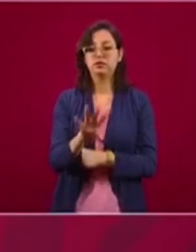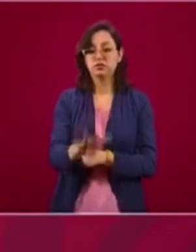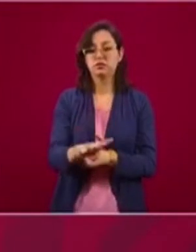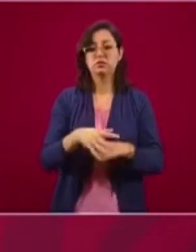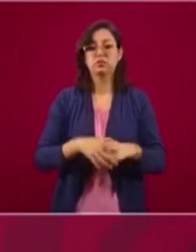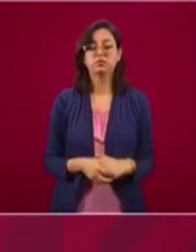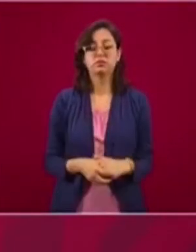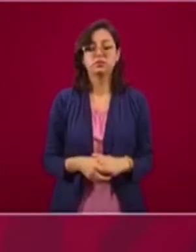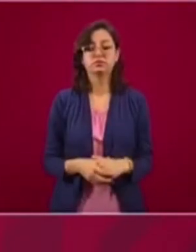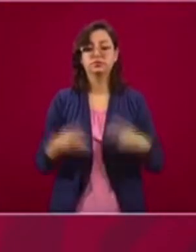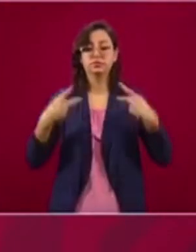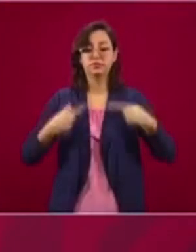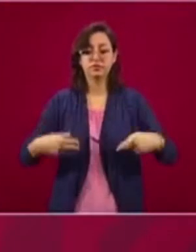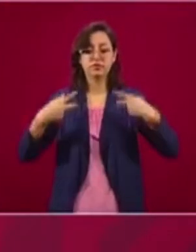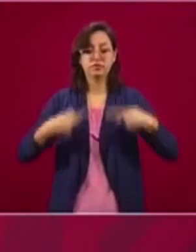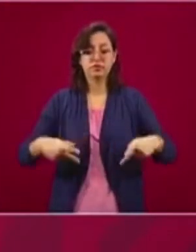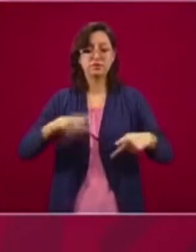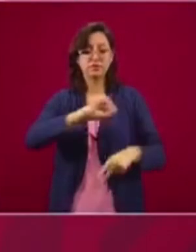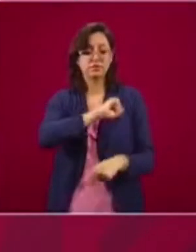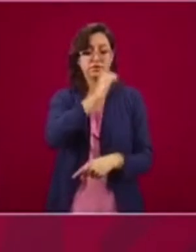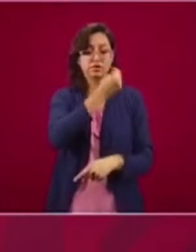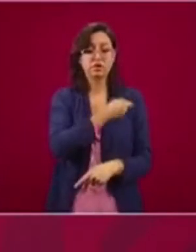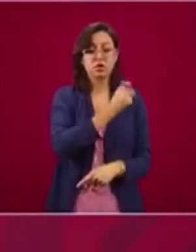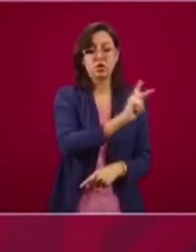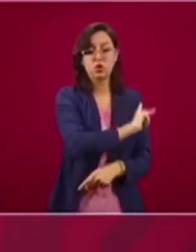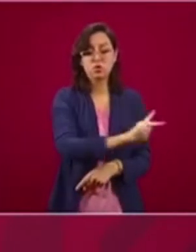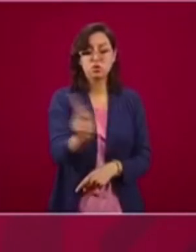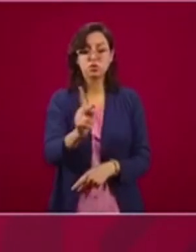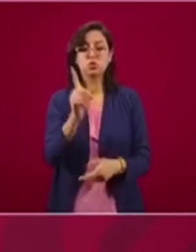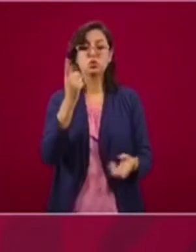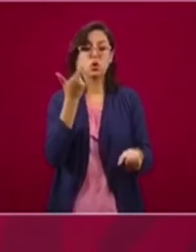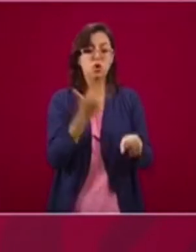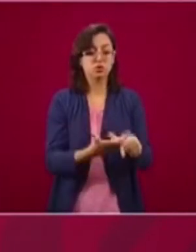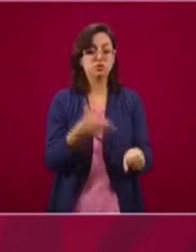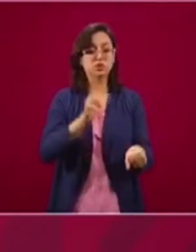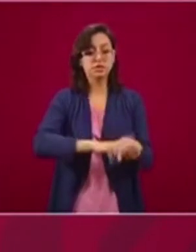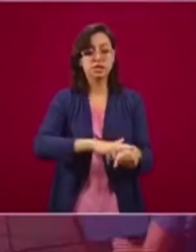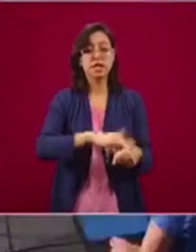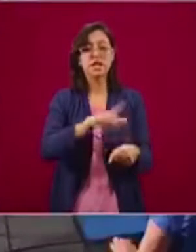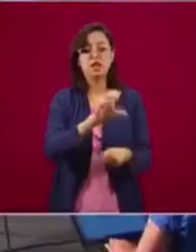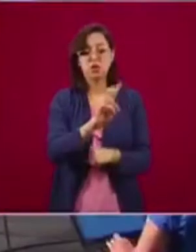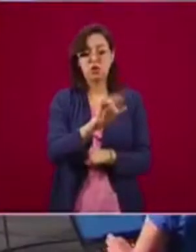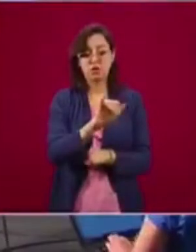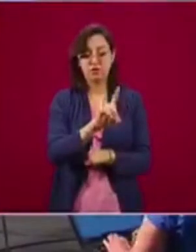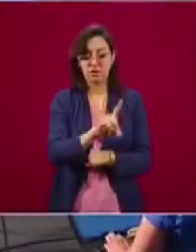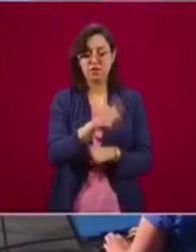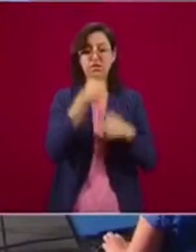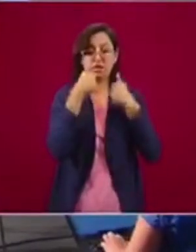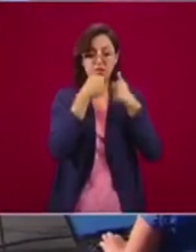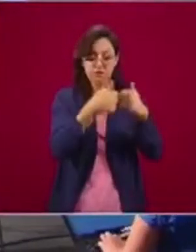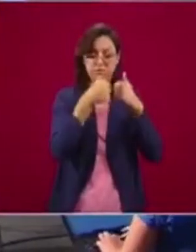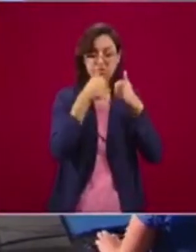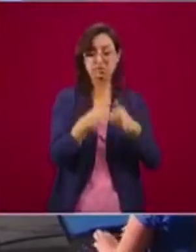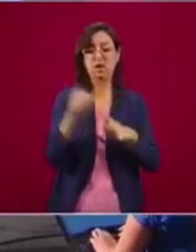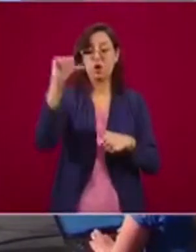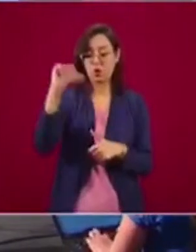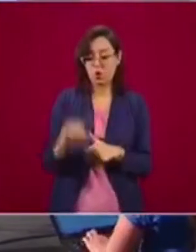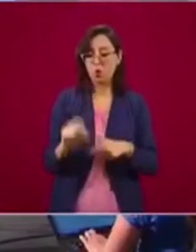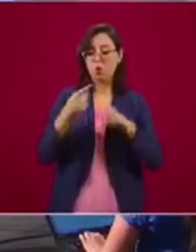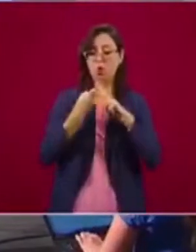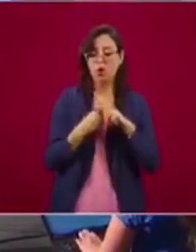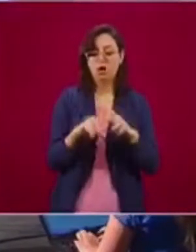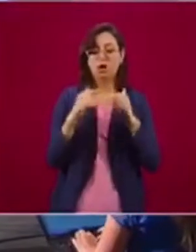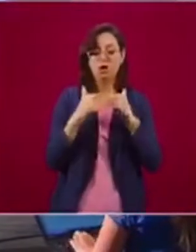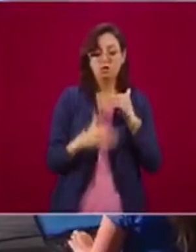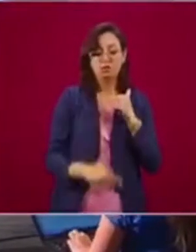a todo el personal del sector que está trabajando en estos tipos de hospitales y lo cubrirá no solamente a partir de hoy que se hace el anuncio,